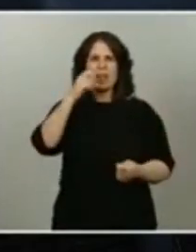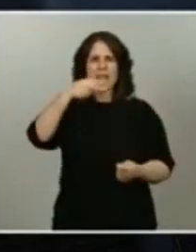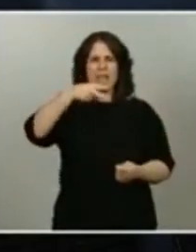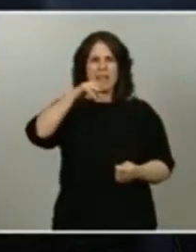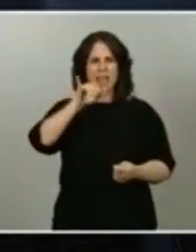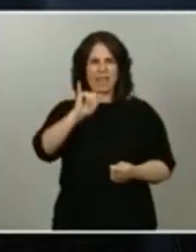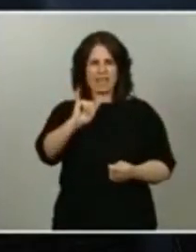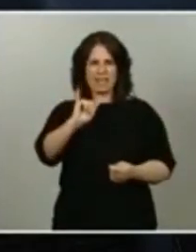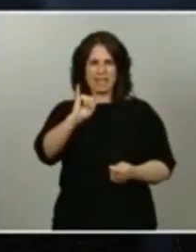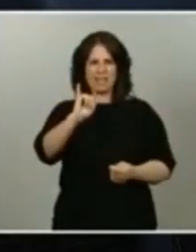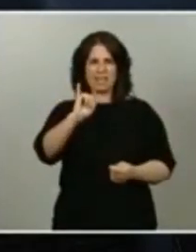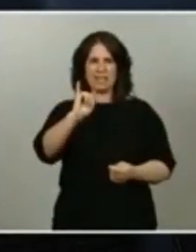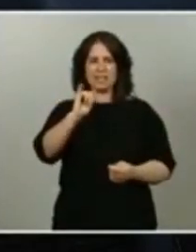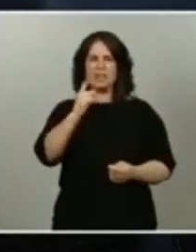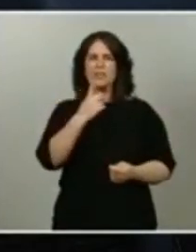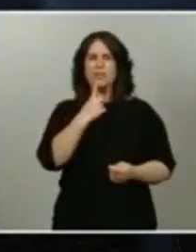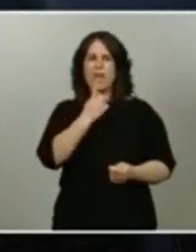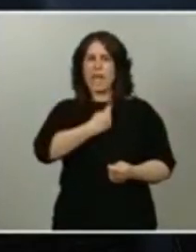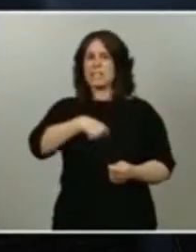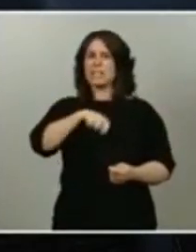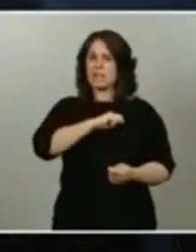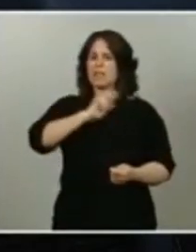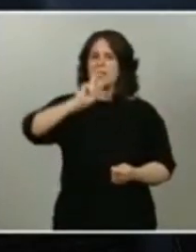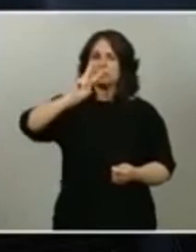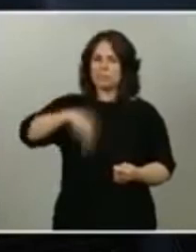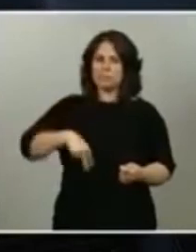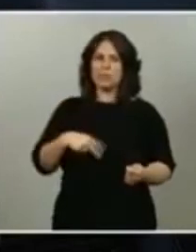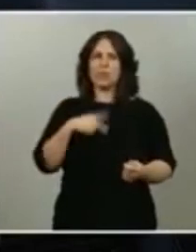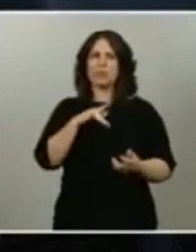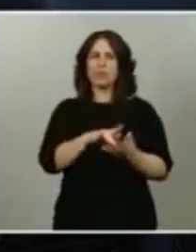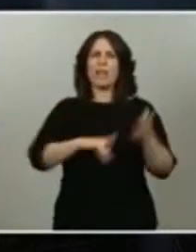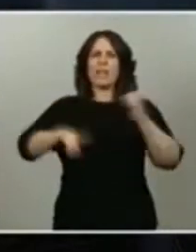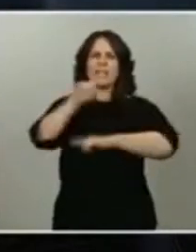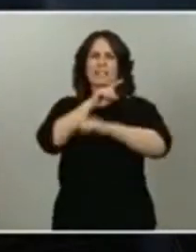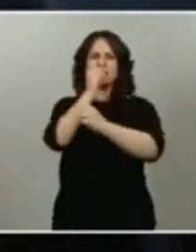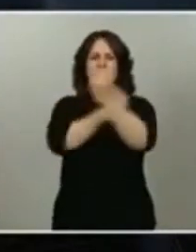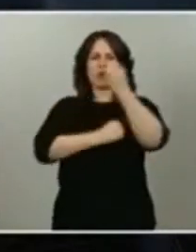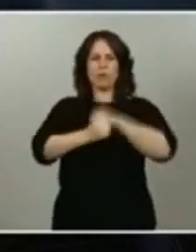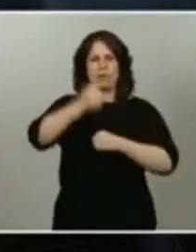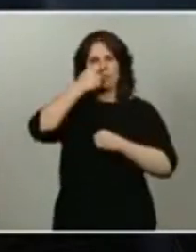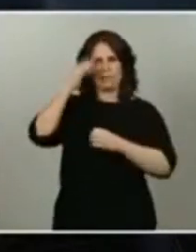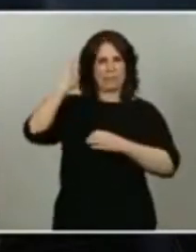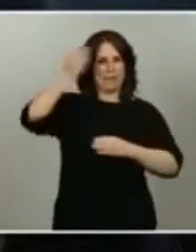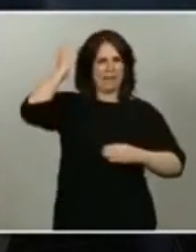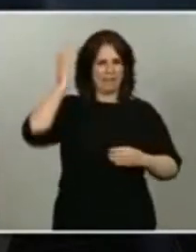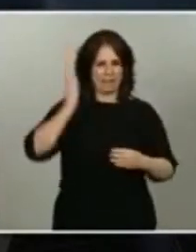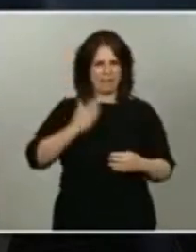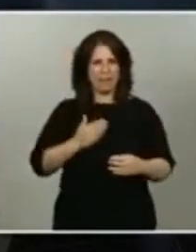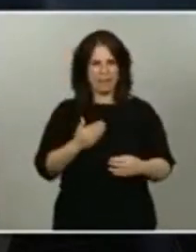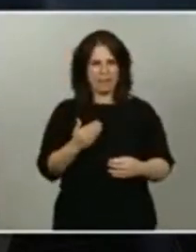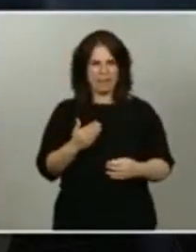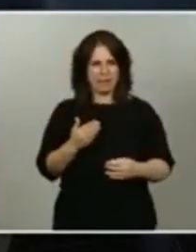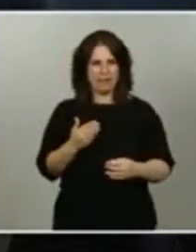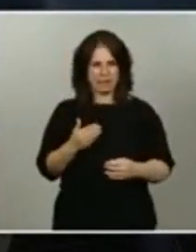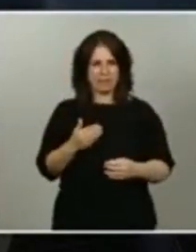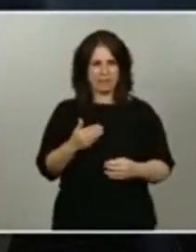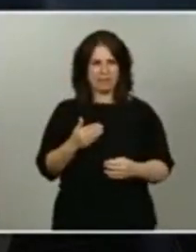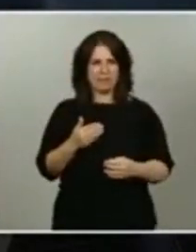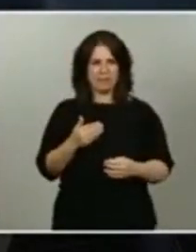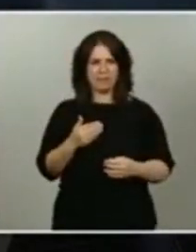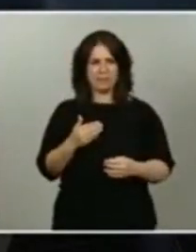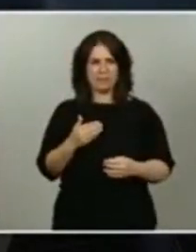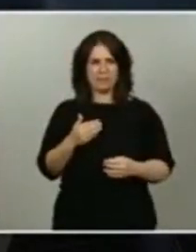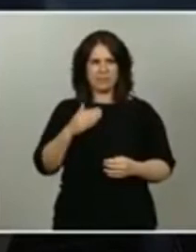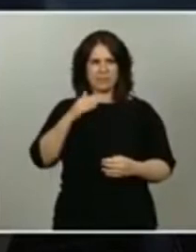concluye que España va a ser el país que va a sufrir una crisis económica más profunda algo tendrá que ver con la respuesta del gobierno